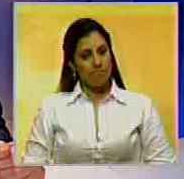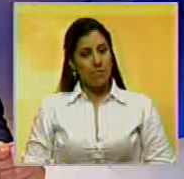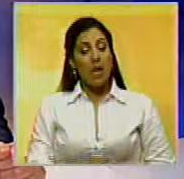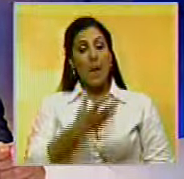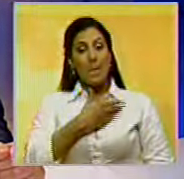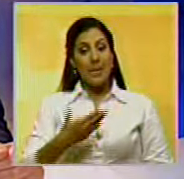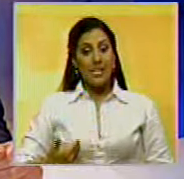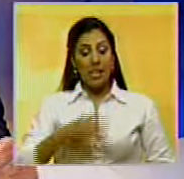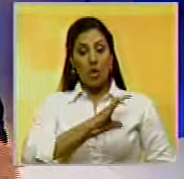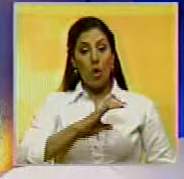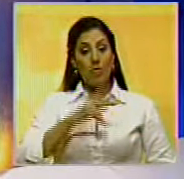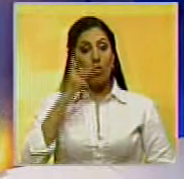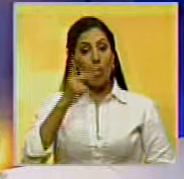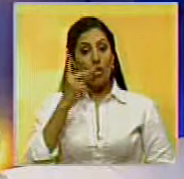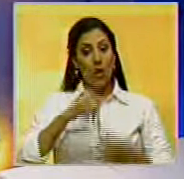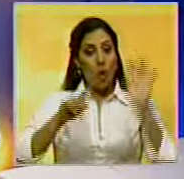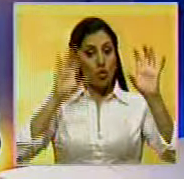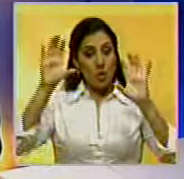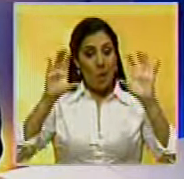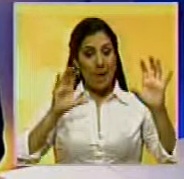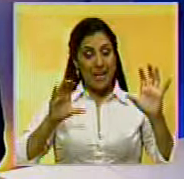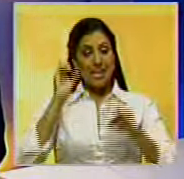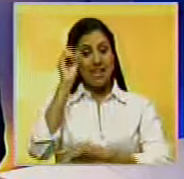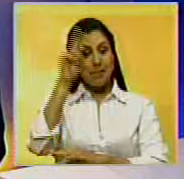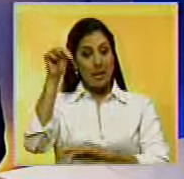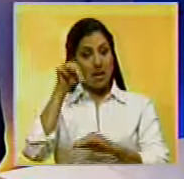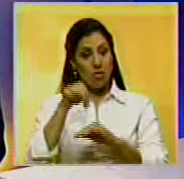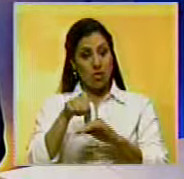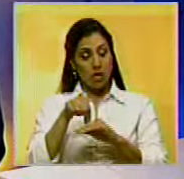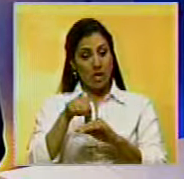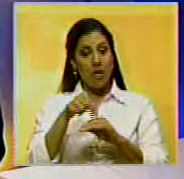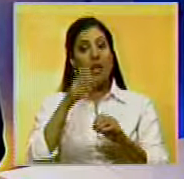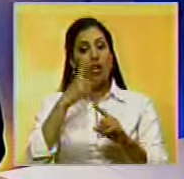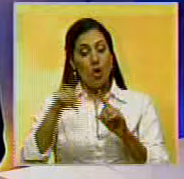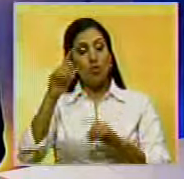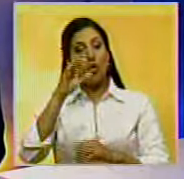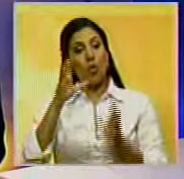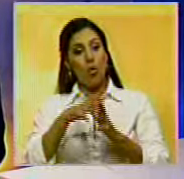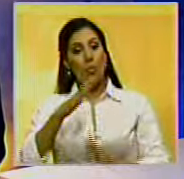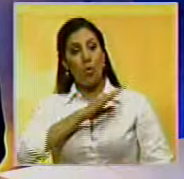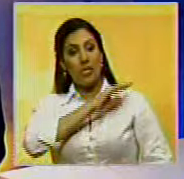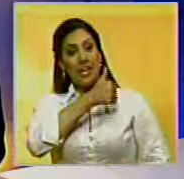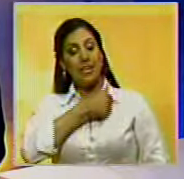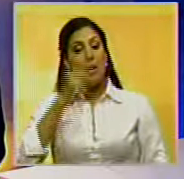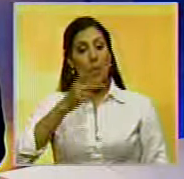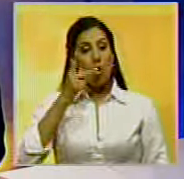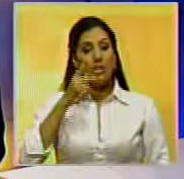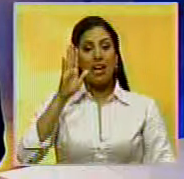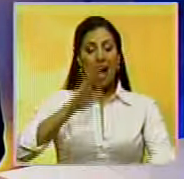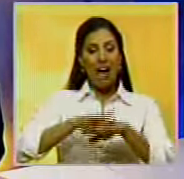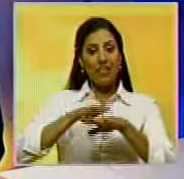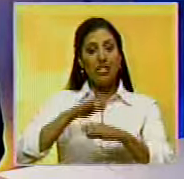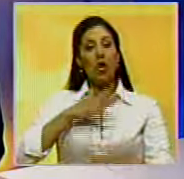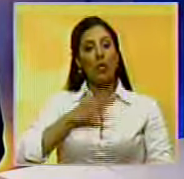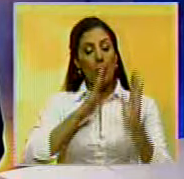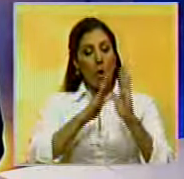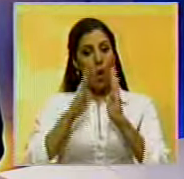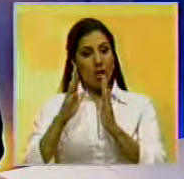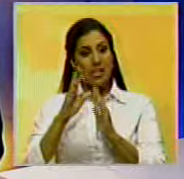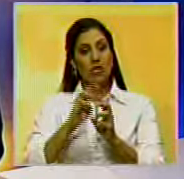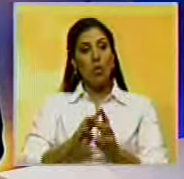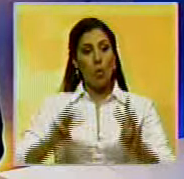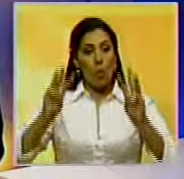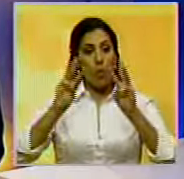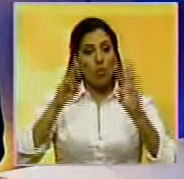El presidente de la Comisión de Política Exterior de la Asamblea Nacional, Luis Florido, y el dirigente político, Carlos Vecchio, solicitaron ante la Organización de